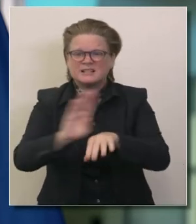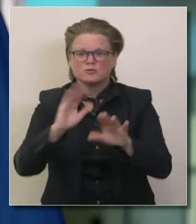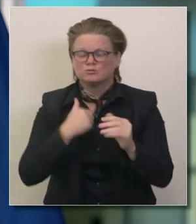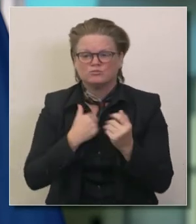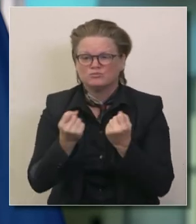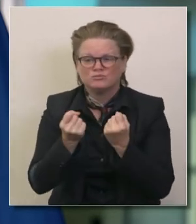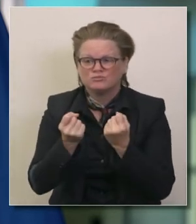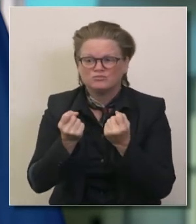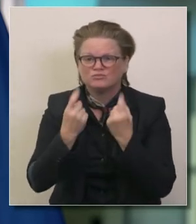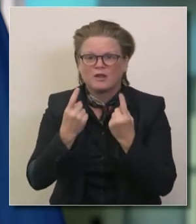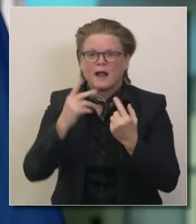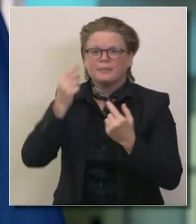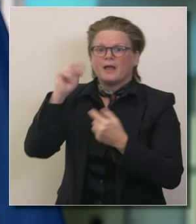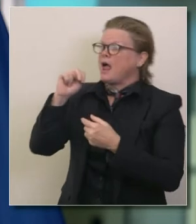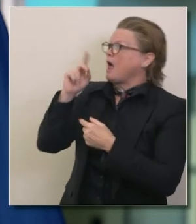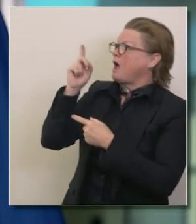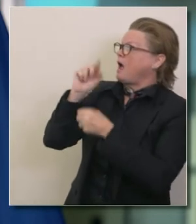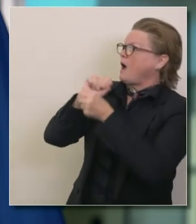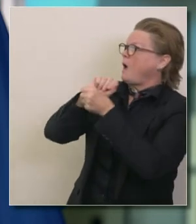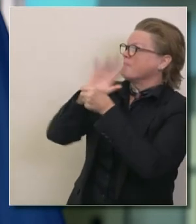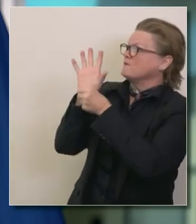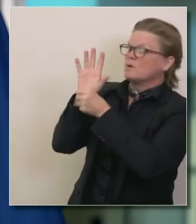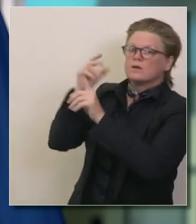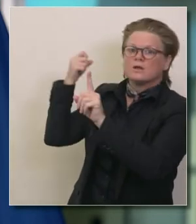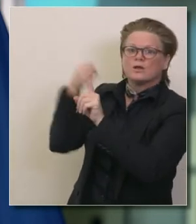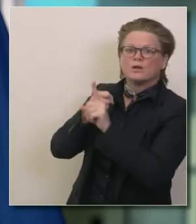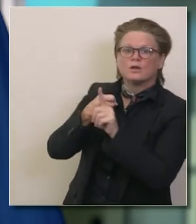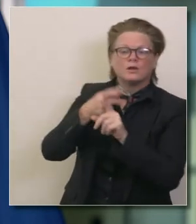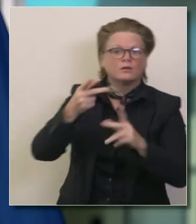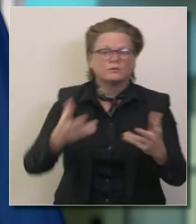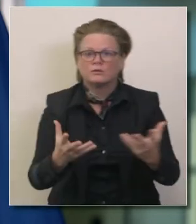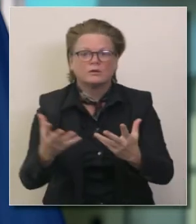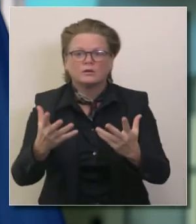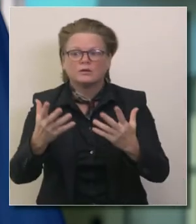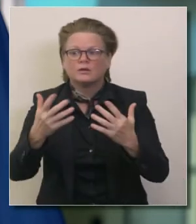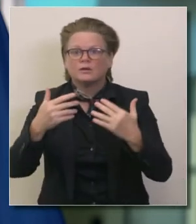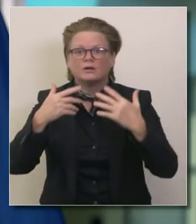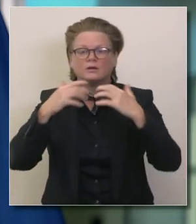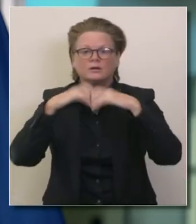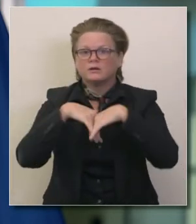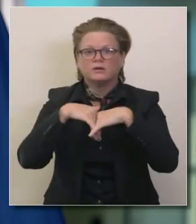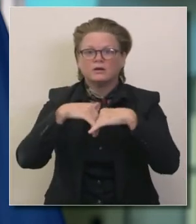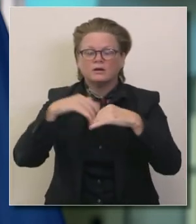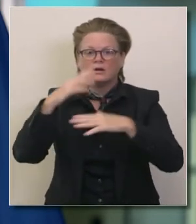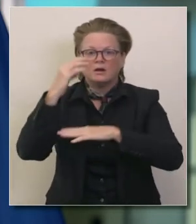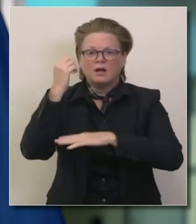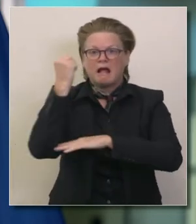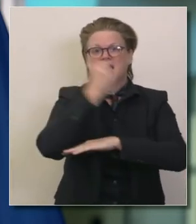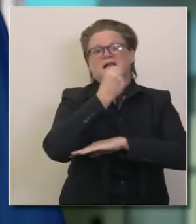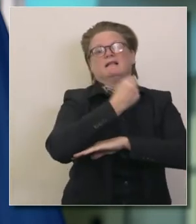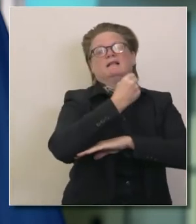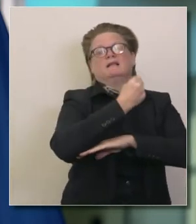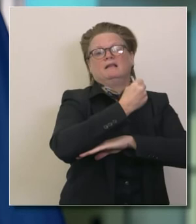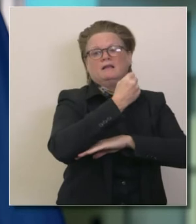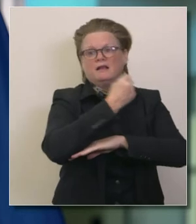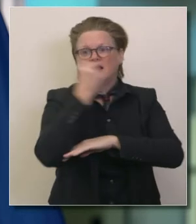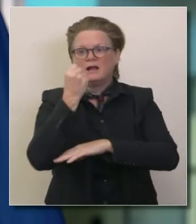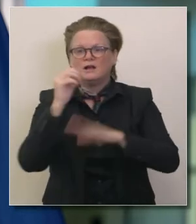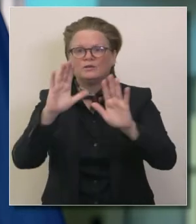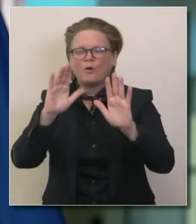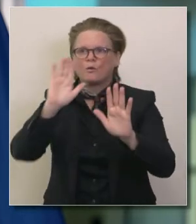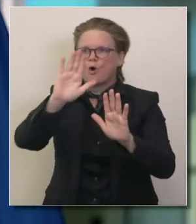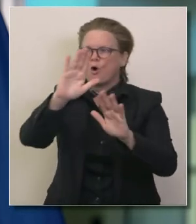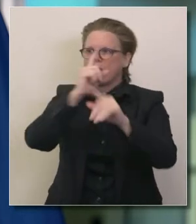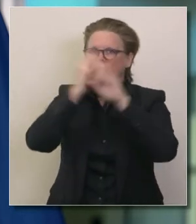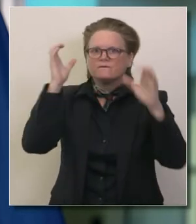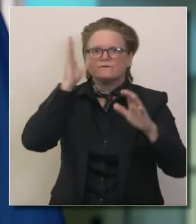pandemia y crea todas estas limitaciones que son devastadoras para su vida y sus prospectos